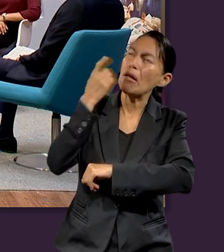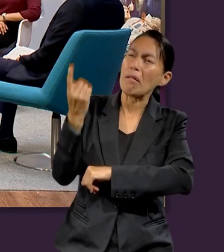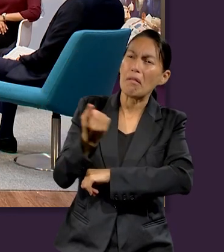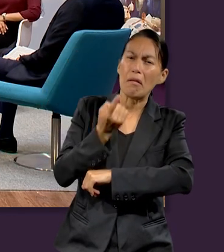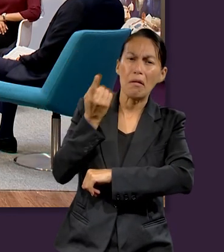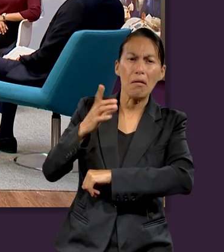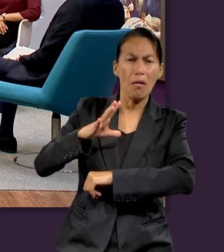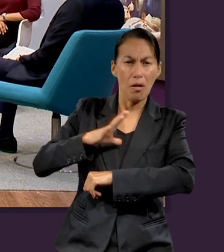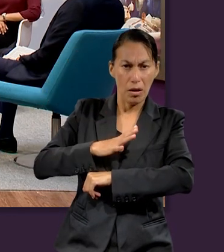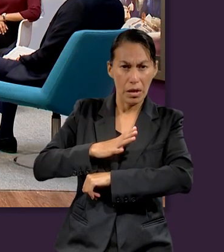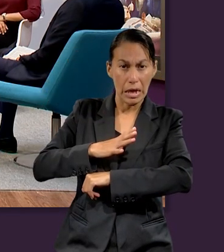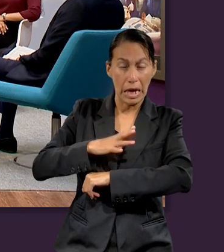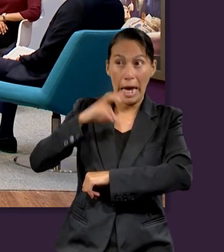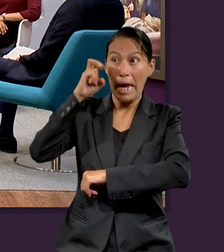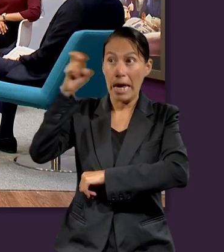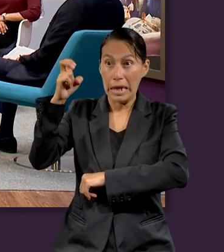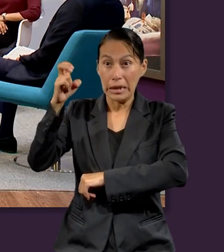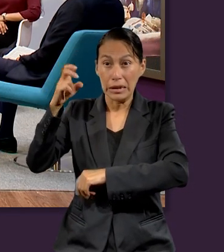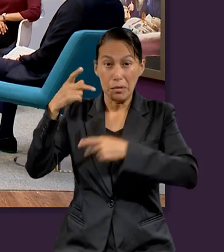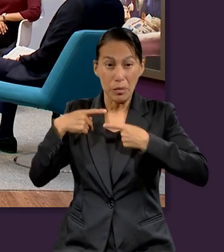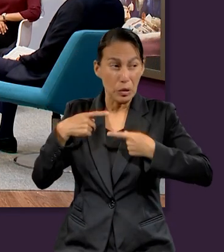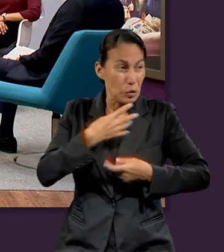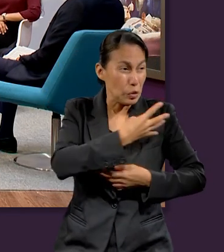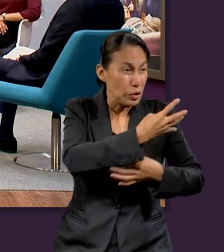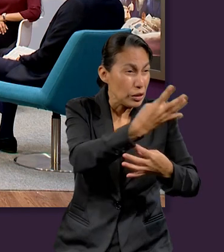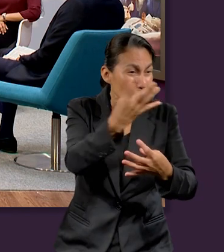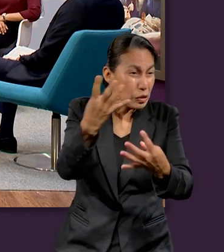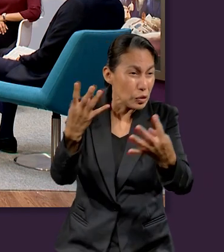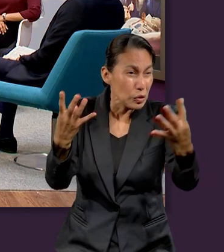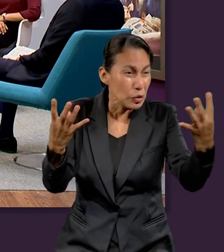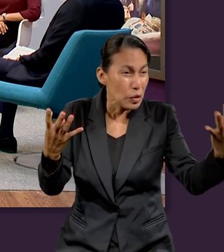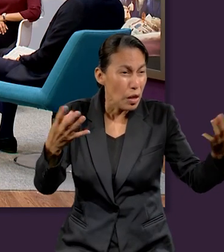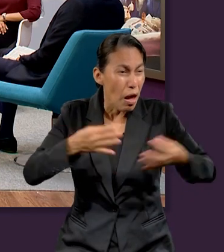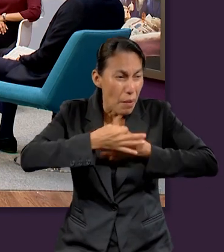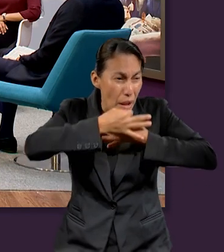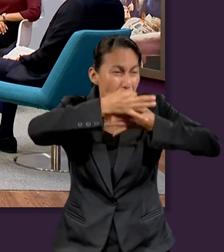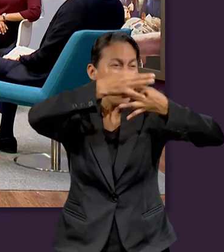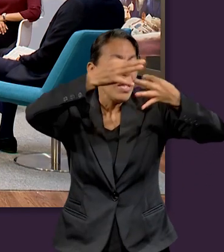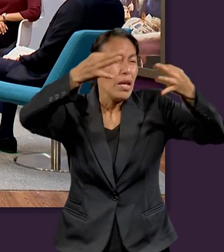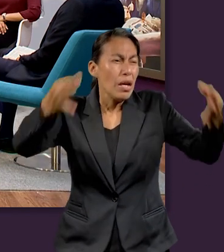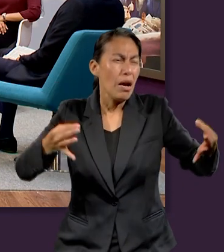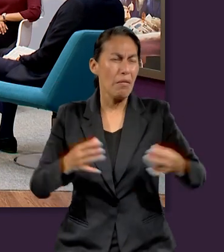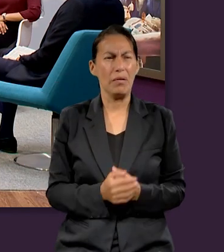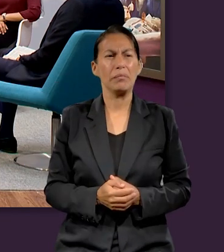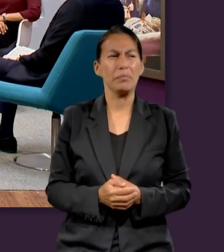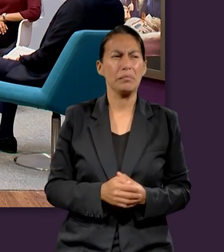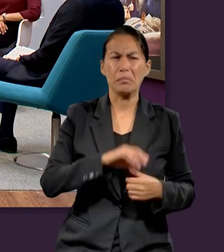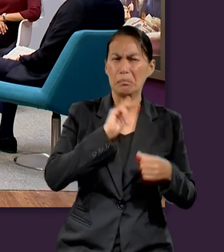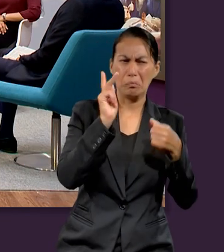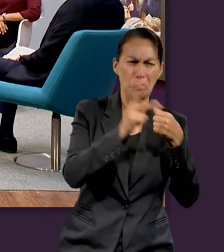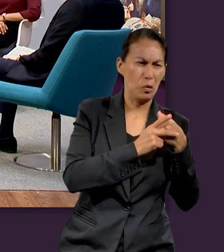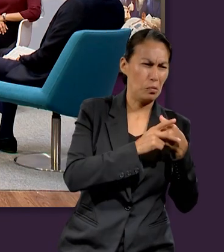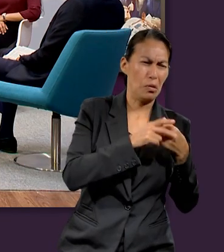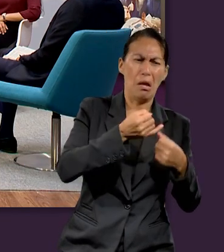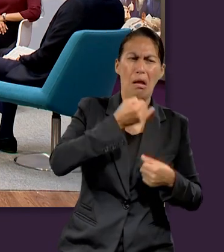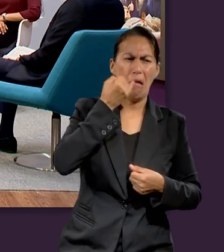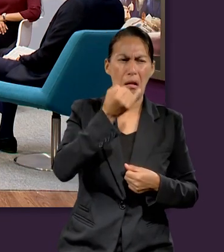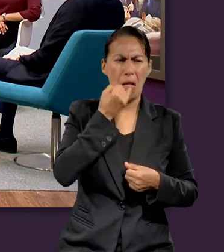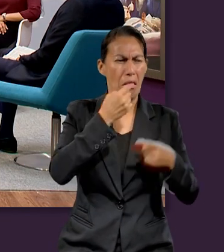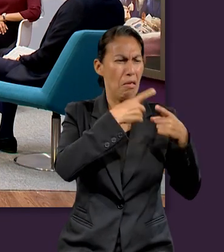con ese Evangelio eterno? Para predicarlo a los moradores de la tierra, a toda nación, tribu, lengua y pueblo,